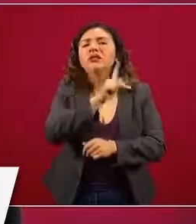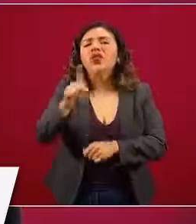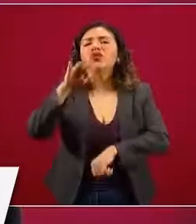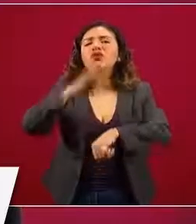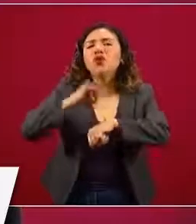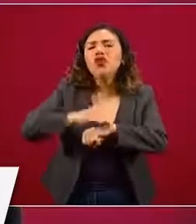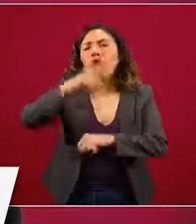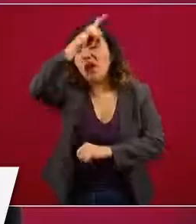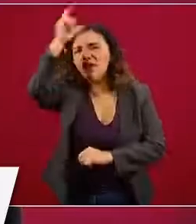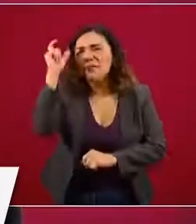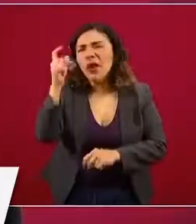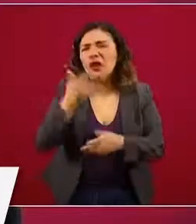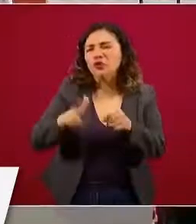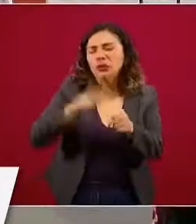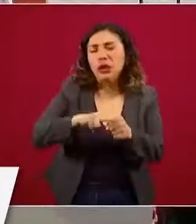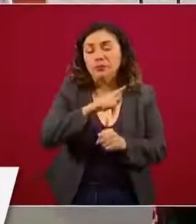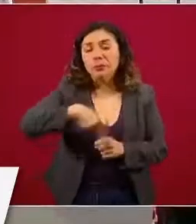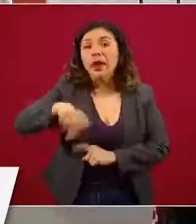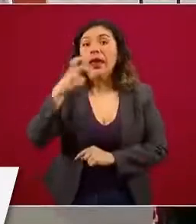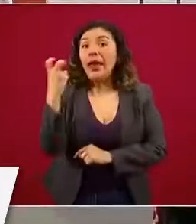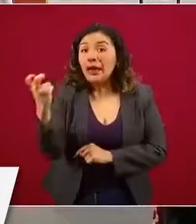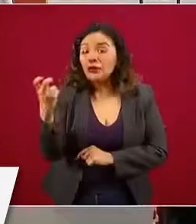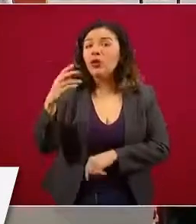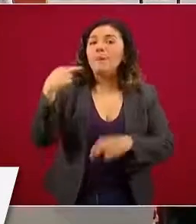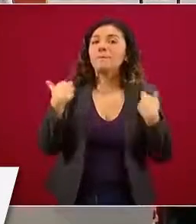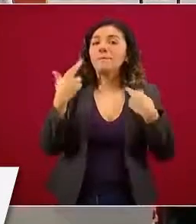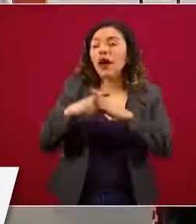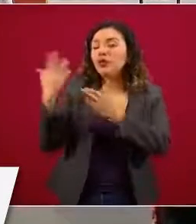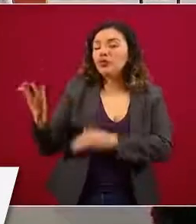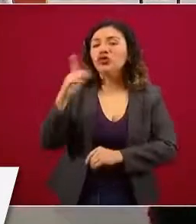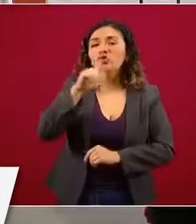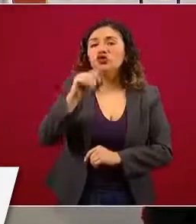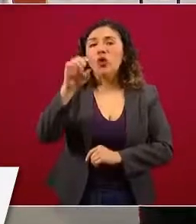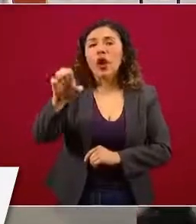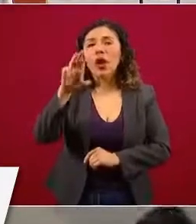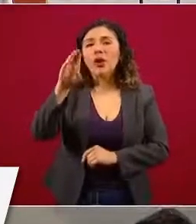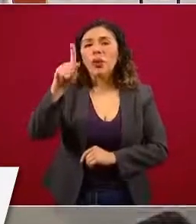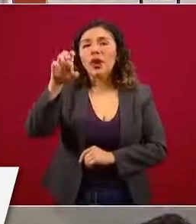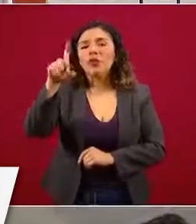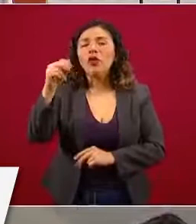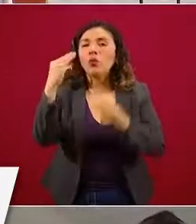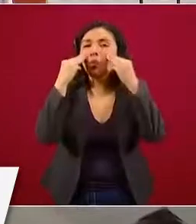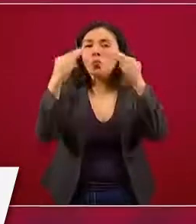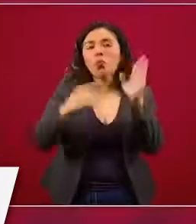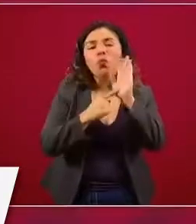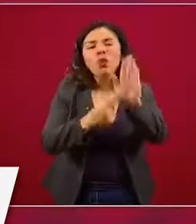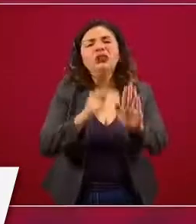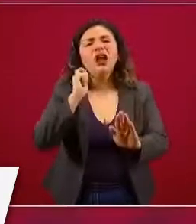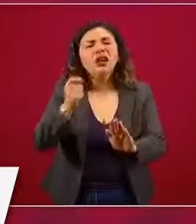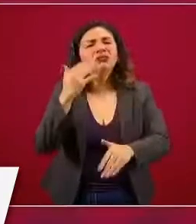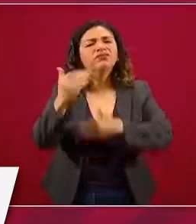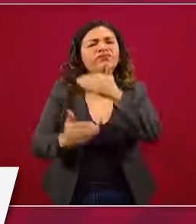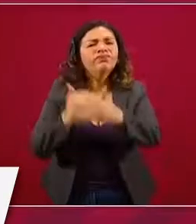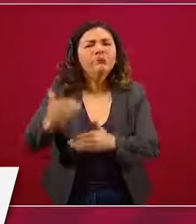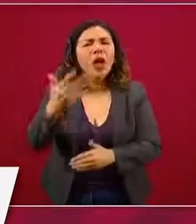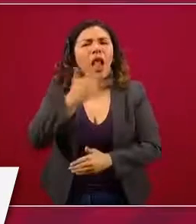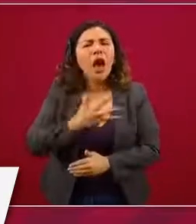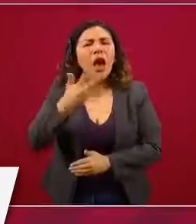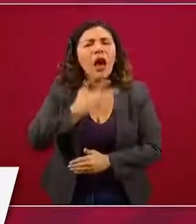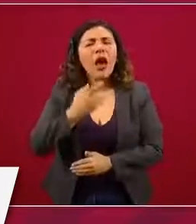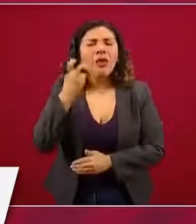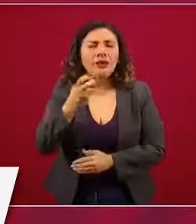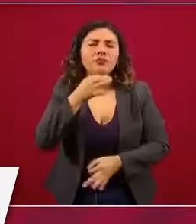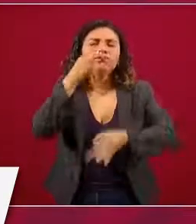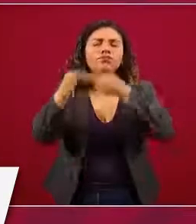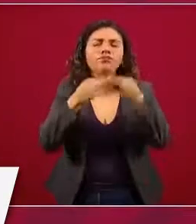Y para ello, el maestro Zoé Robledo nos mostrará los avances que existen en la ya